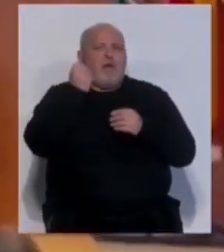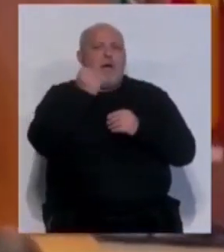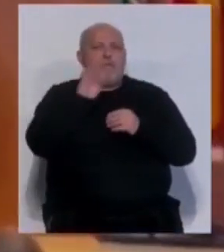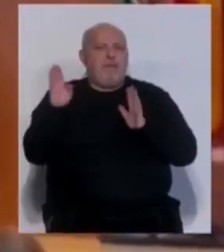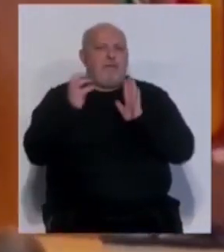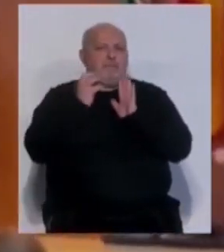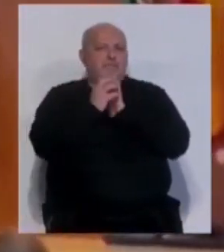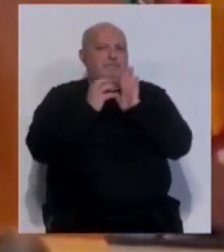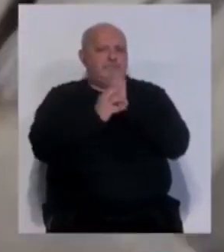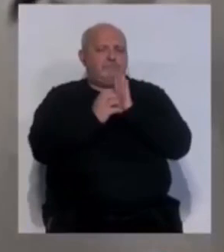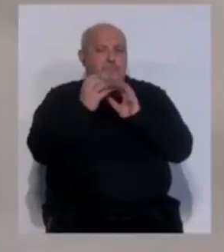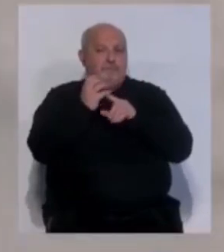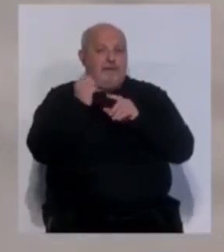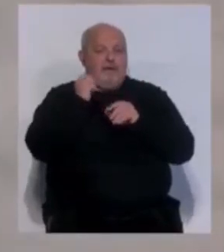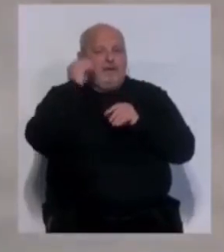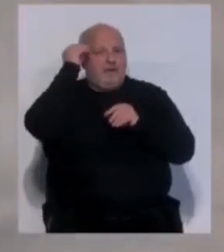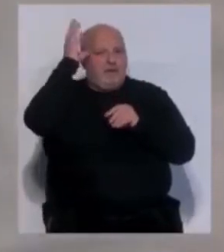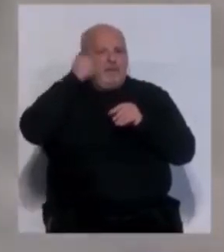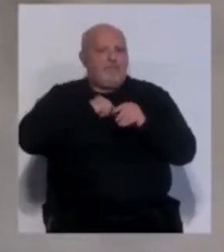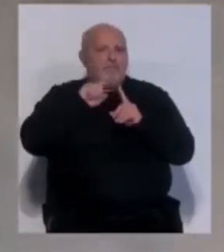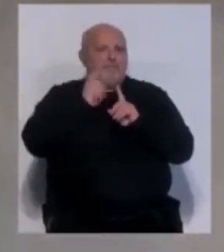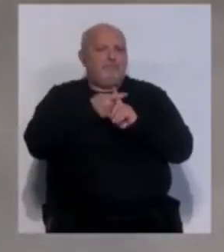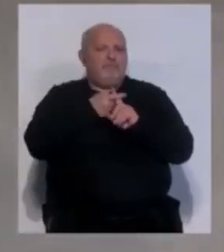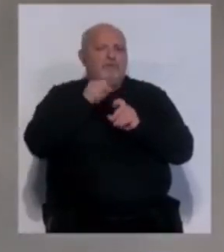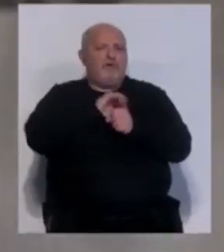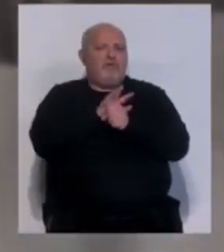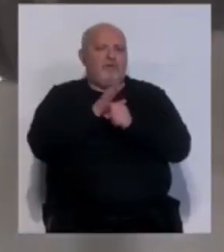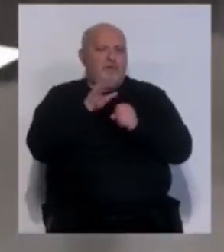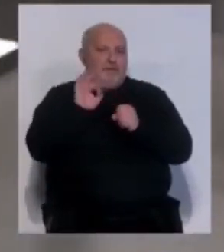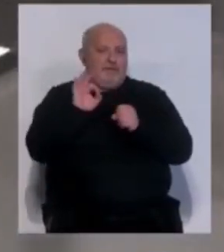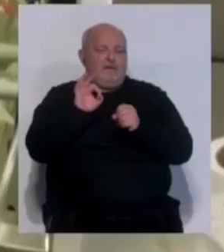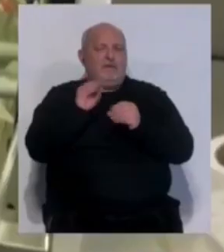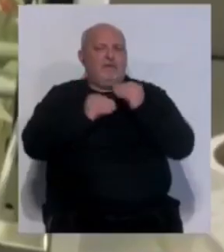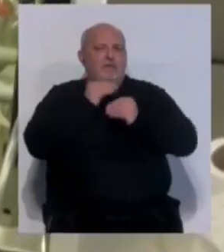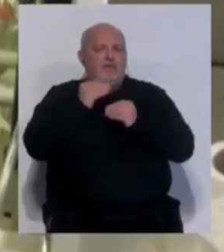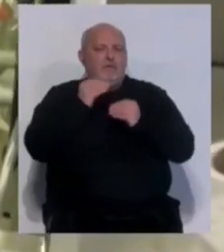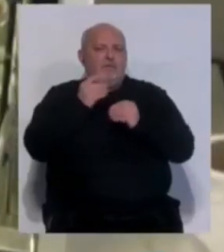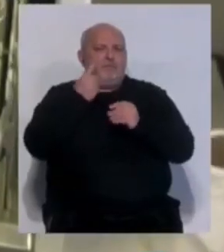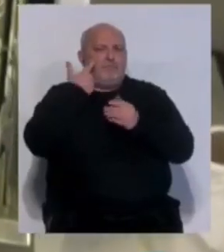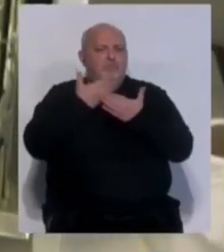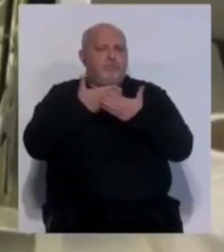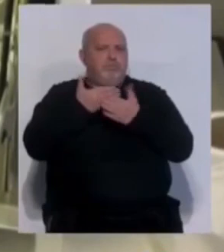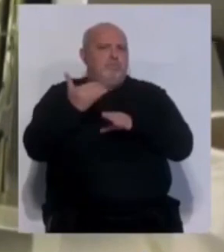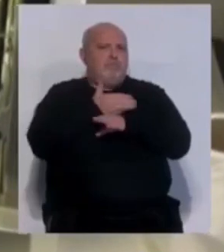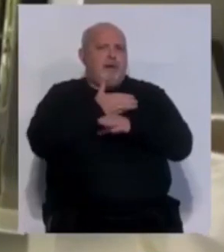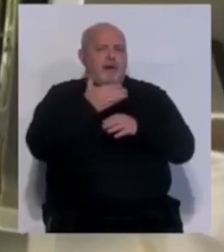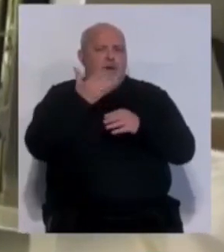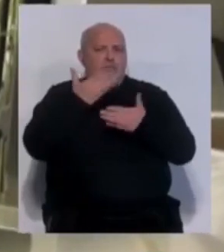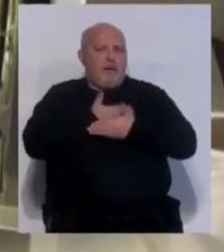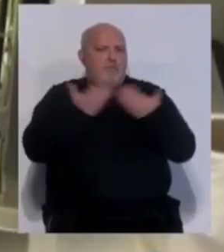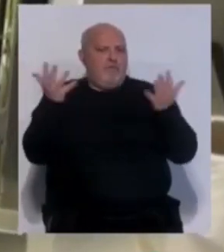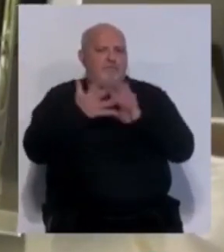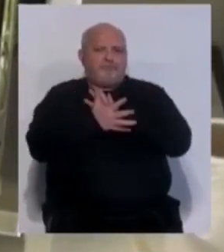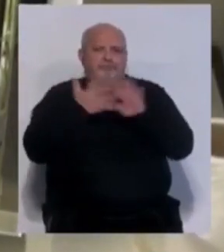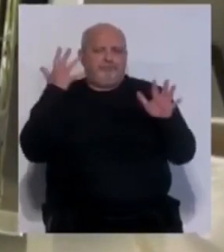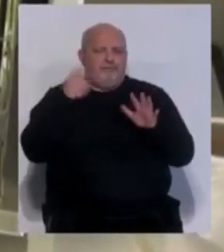aplicación de inteligencia artificial para el diagnóstico de la COVID-19 que ofrece un cribado rápido y fiable. La